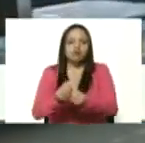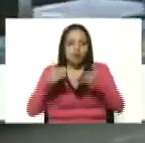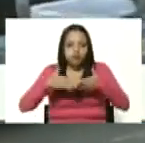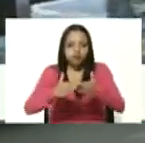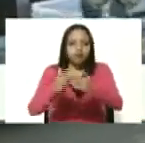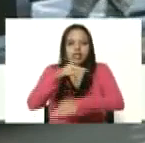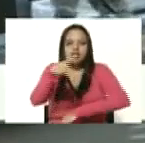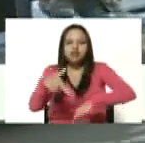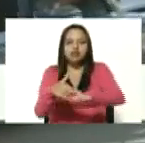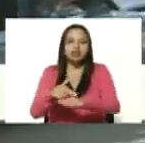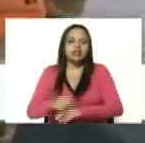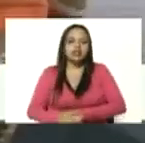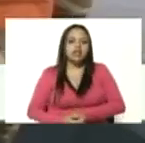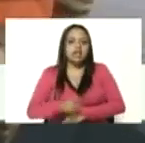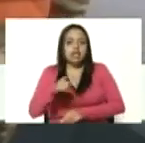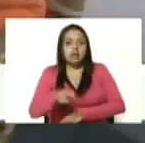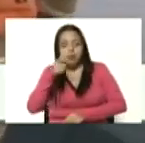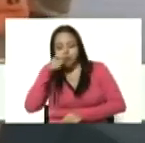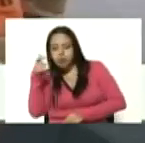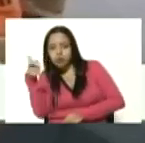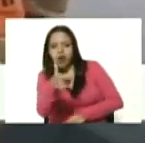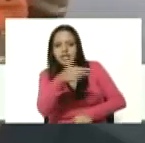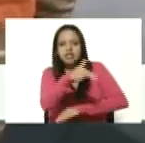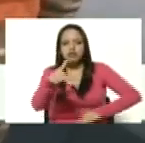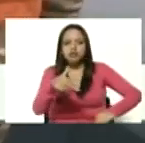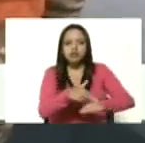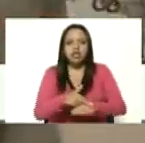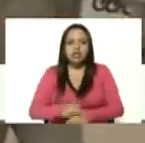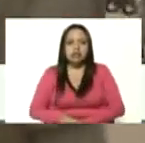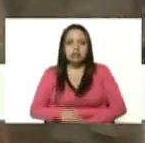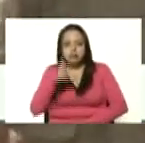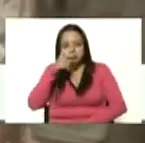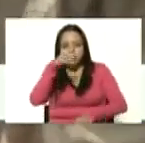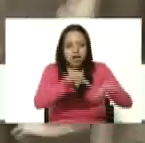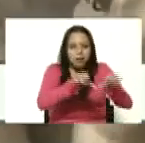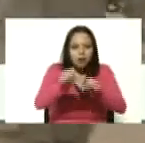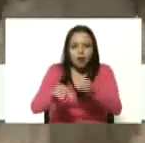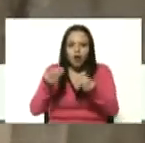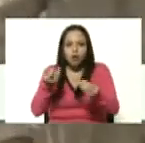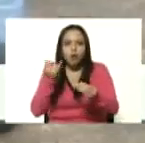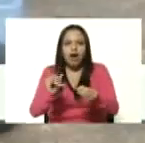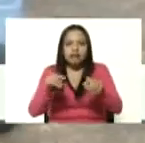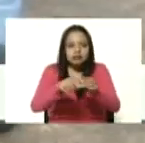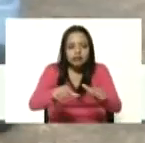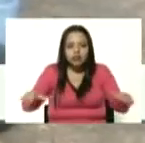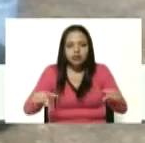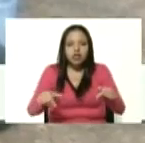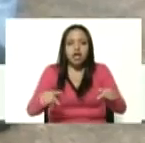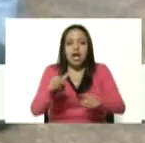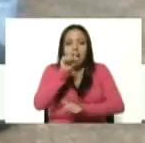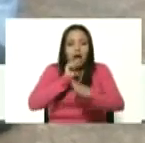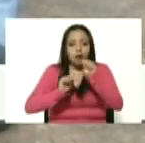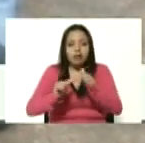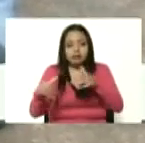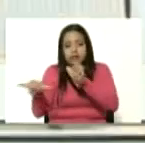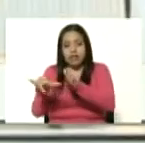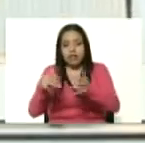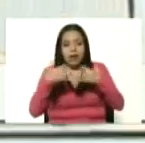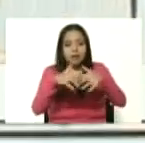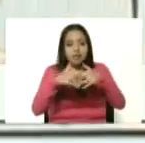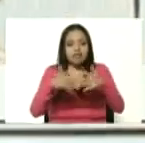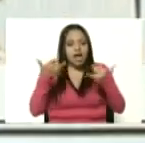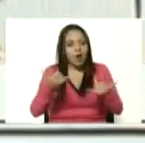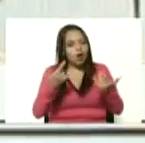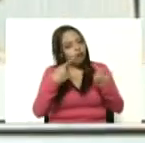bolivariana costera patrullando las áreas de influencia de nuestras empresas mi comandante en jefe con usted el general de brigada